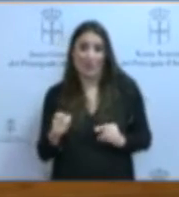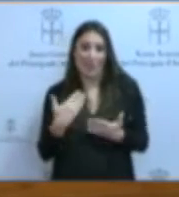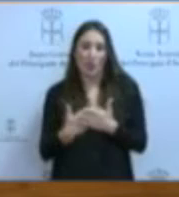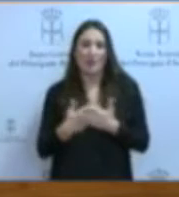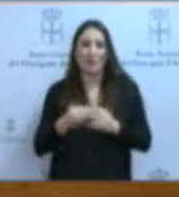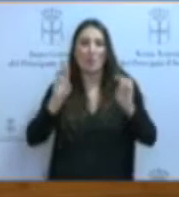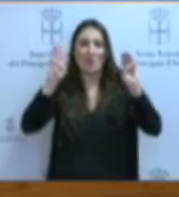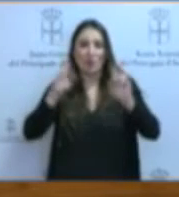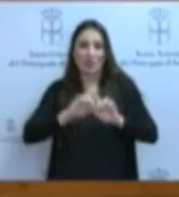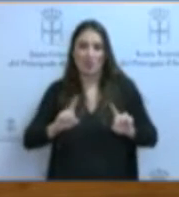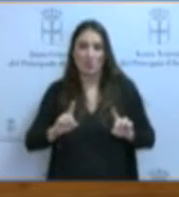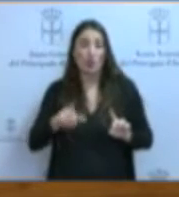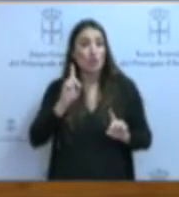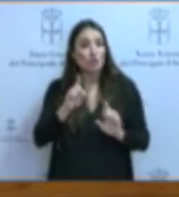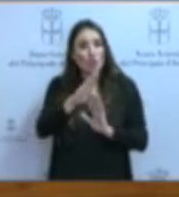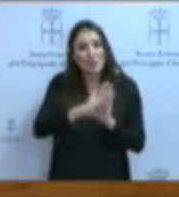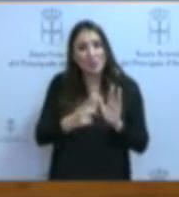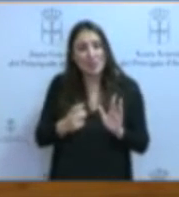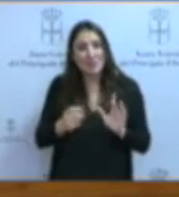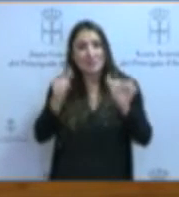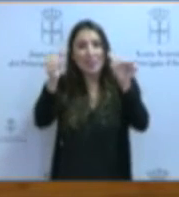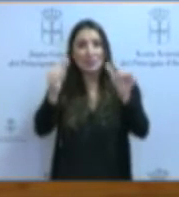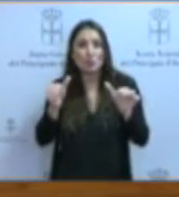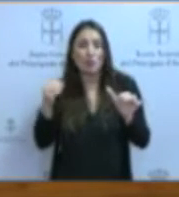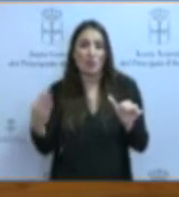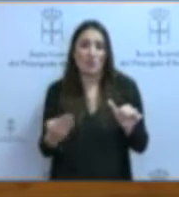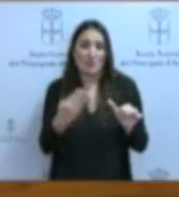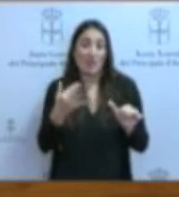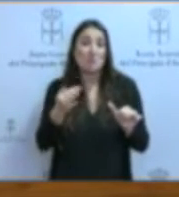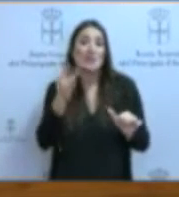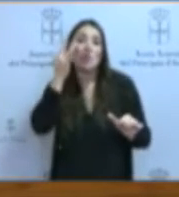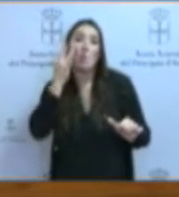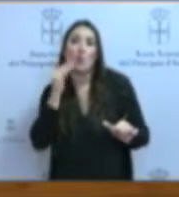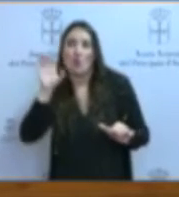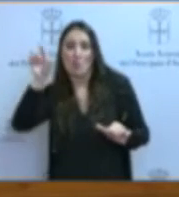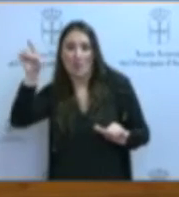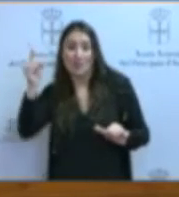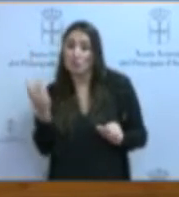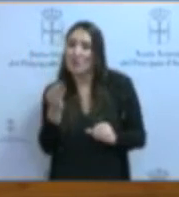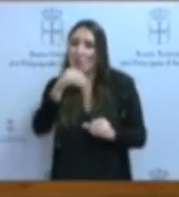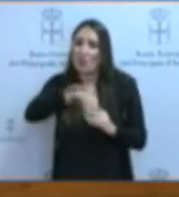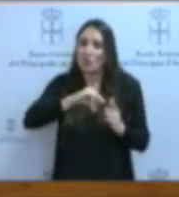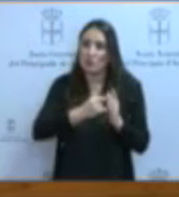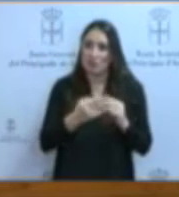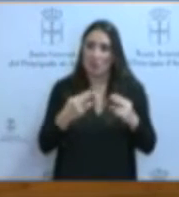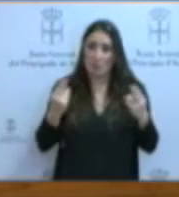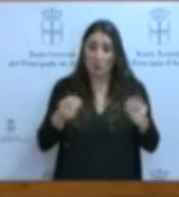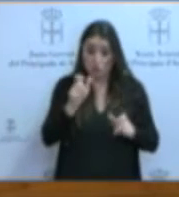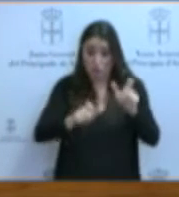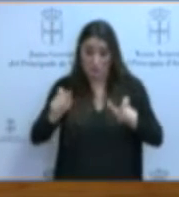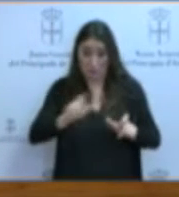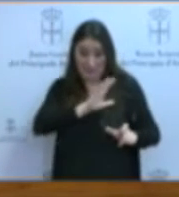El criterio era educación secundaria, ser nativo del idioma y entraban en el sistema público echando a los interinos